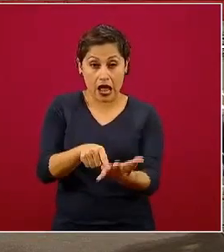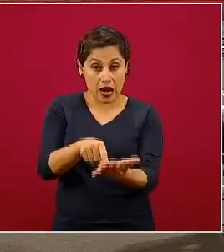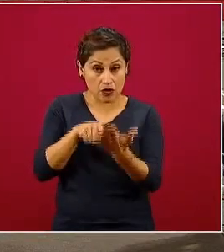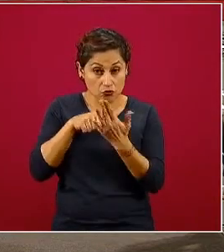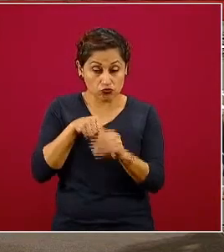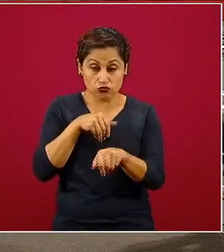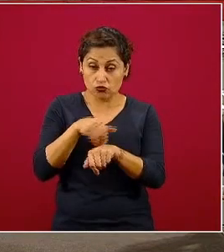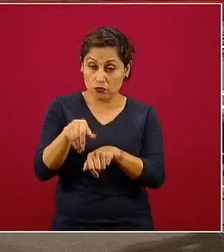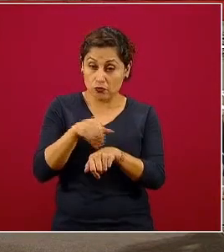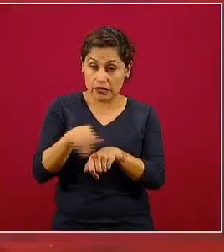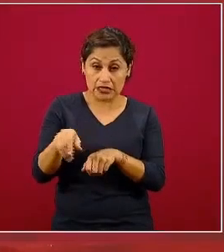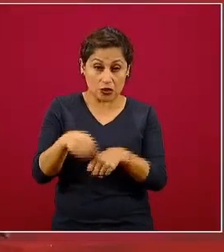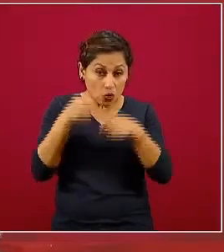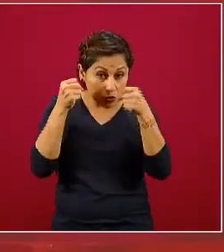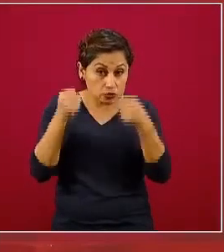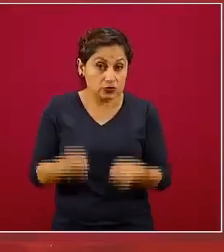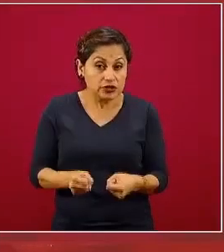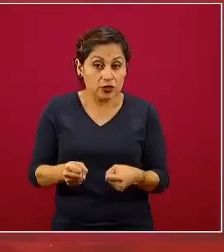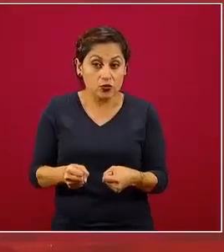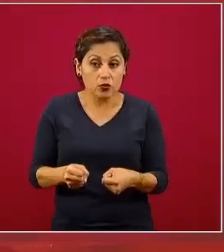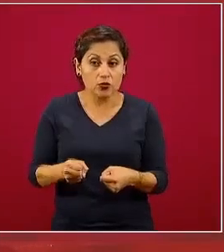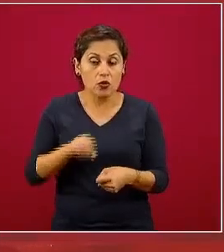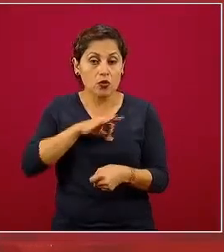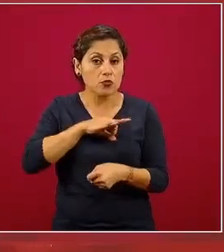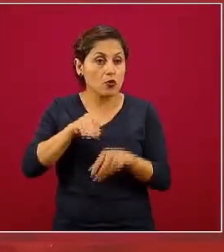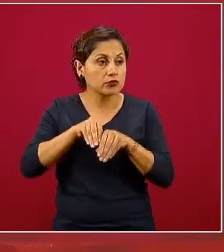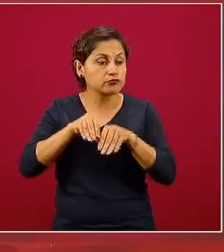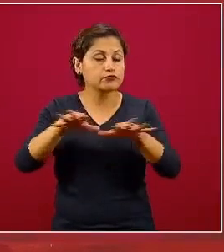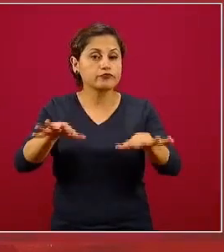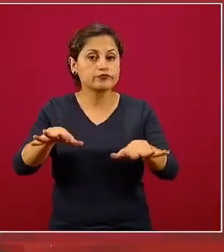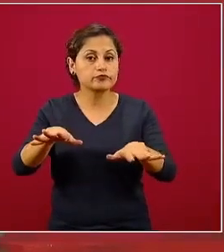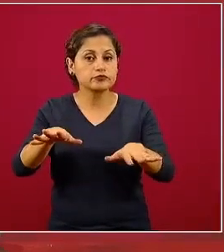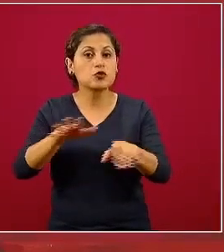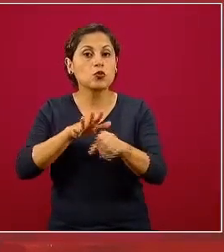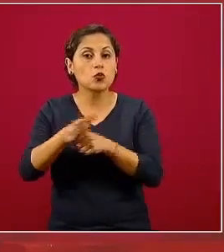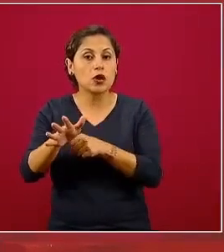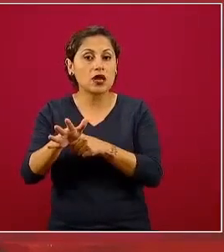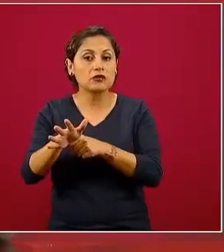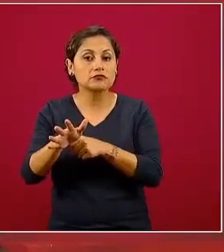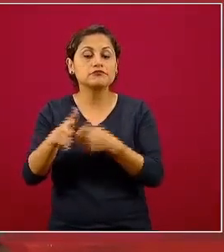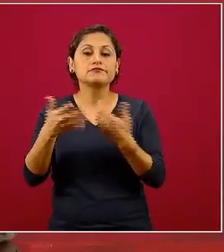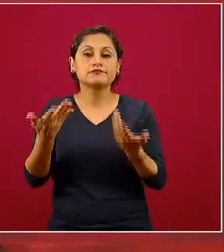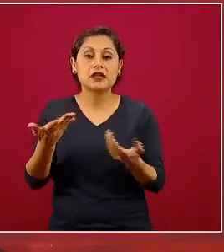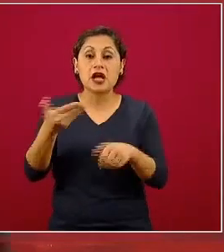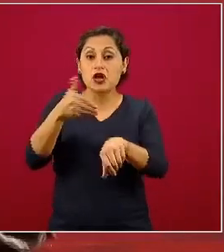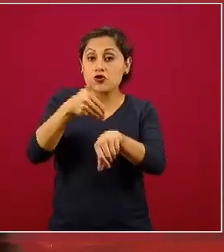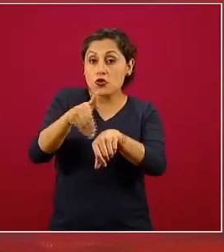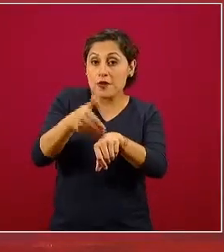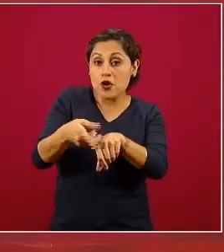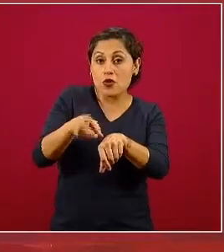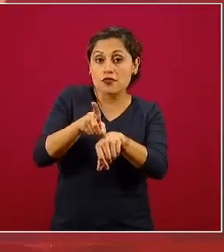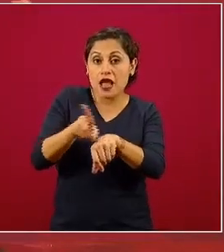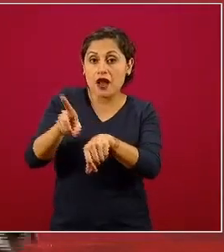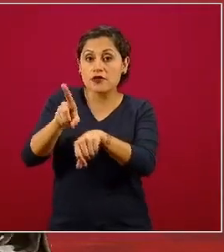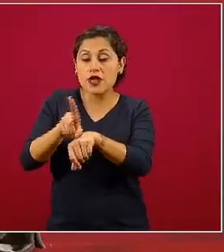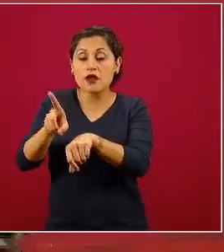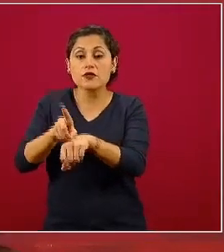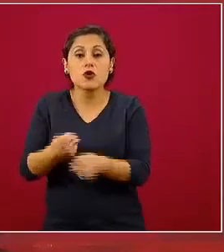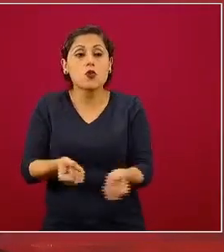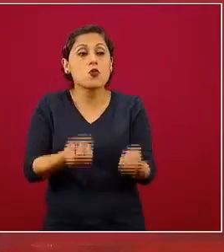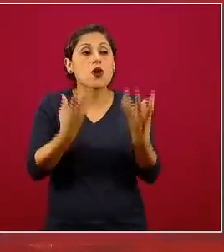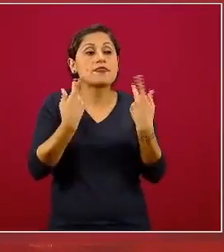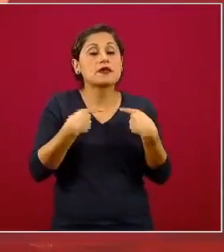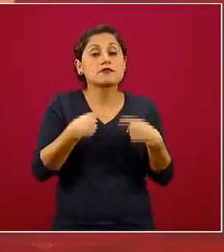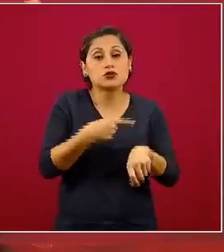cuantitativa reproducible es la reducción en el número diario de eventos que los de